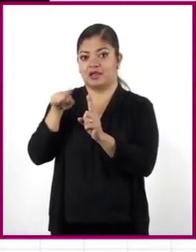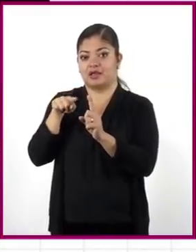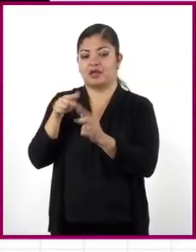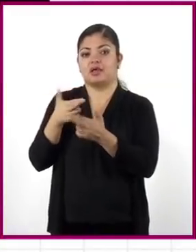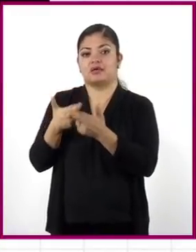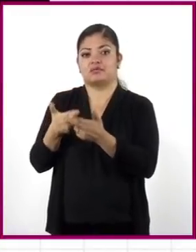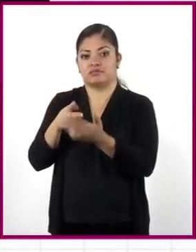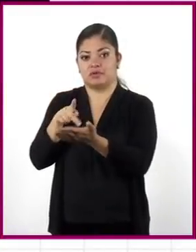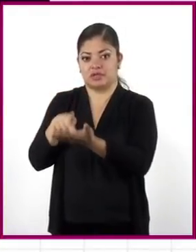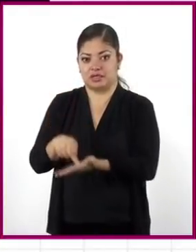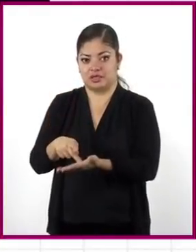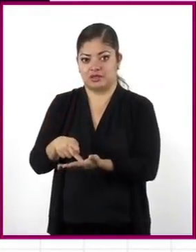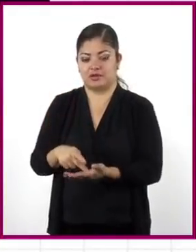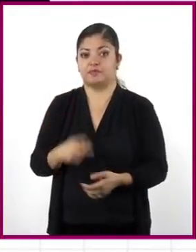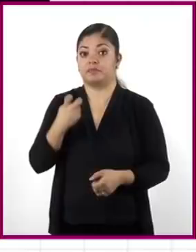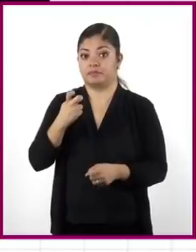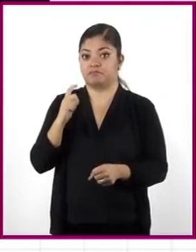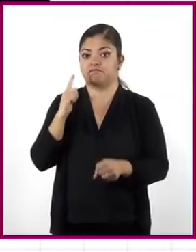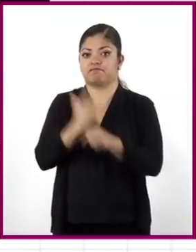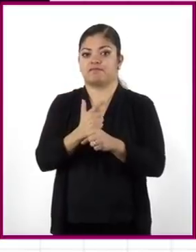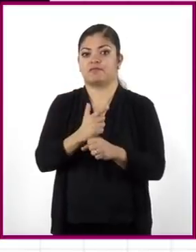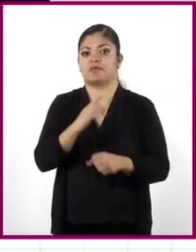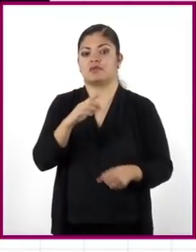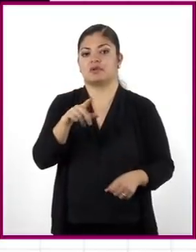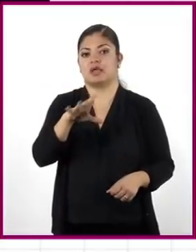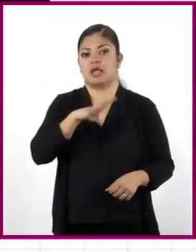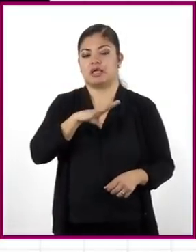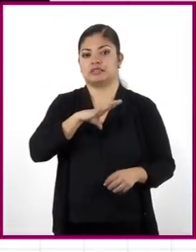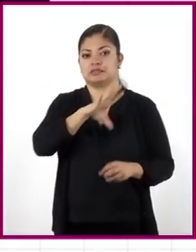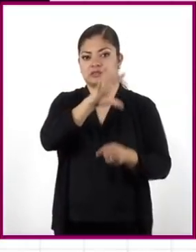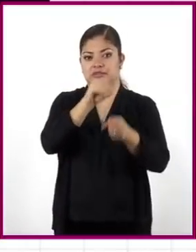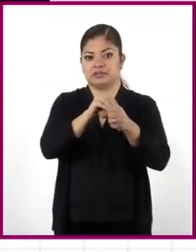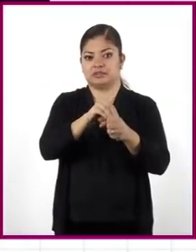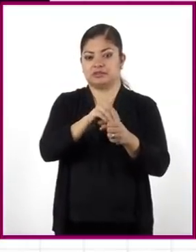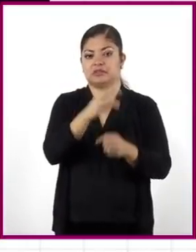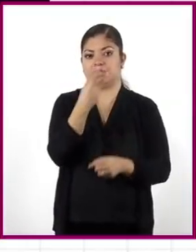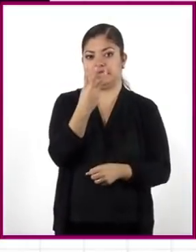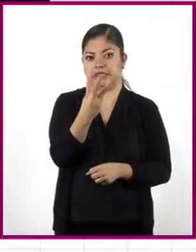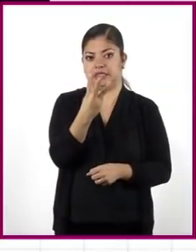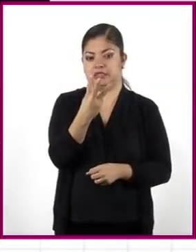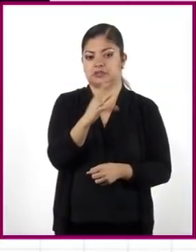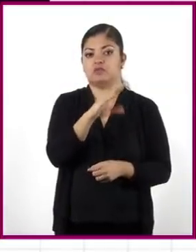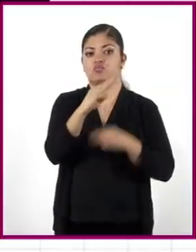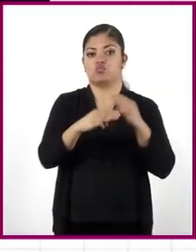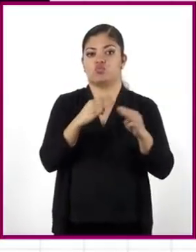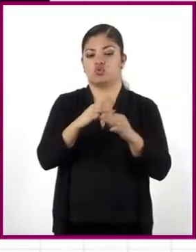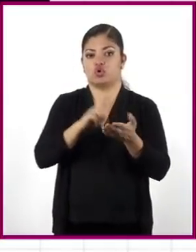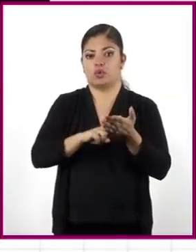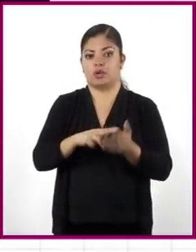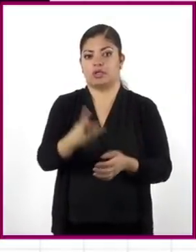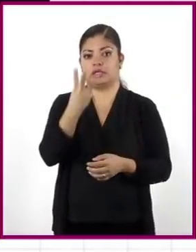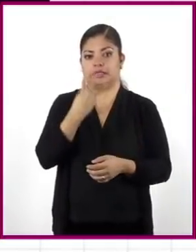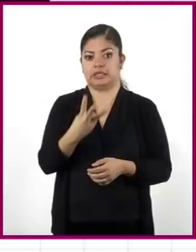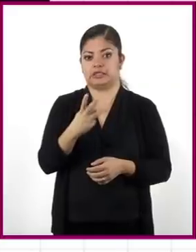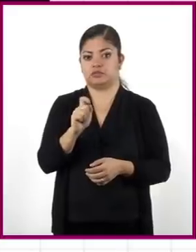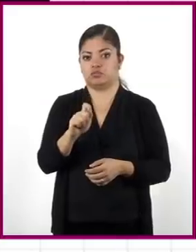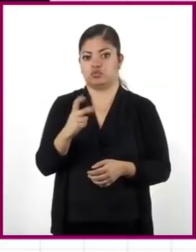constante de proporcionalidad en recicla todo es 3, mundo verde es 3.2,